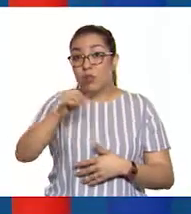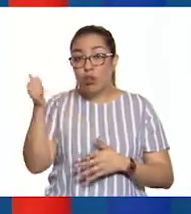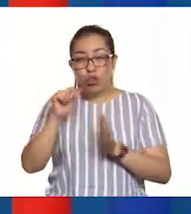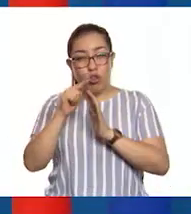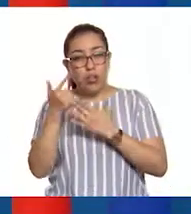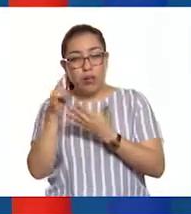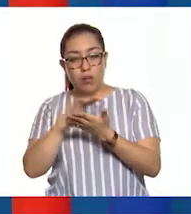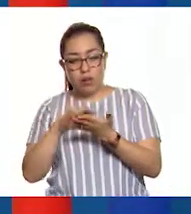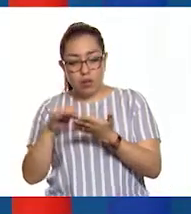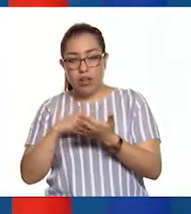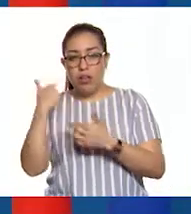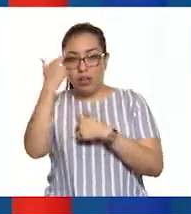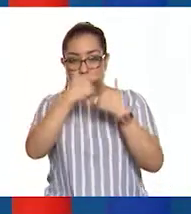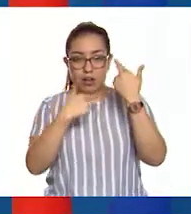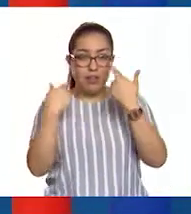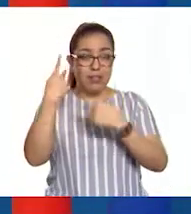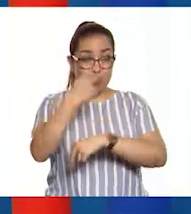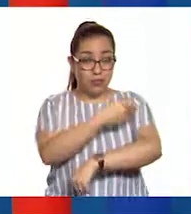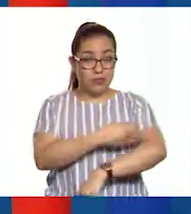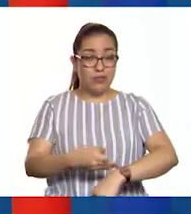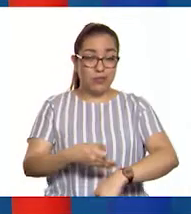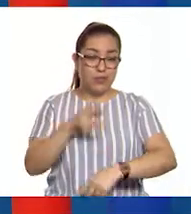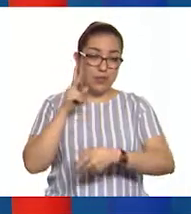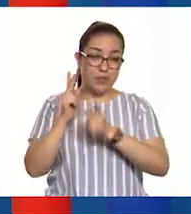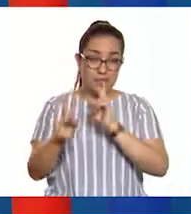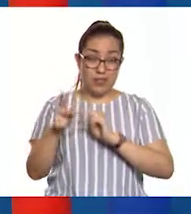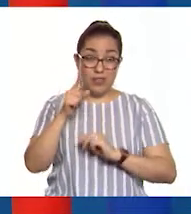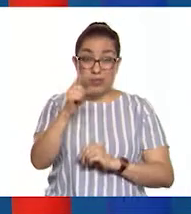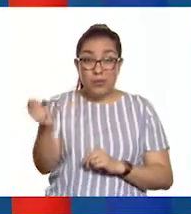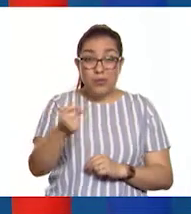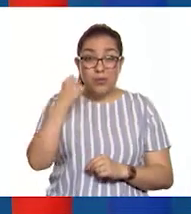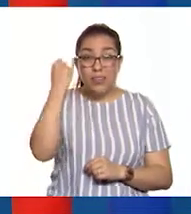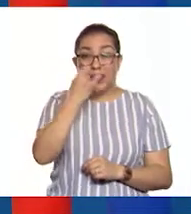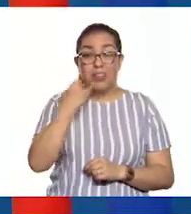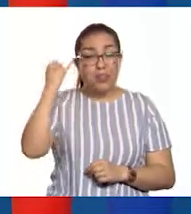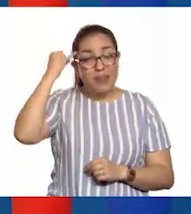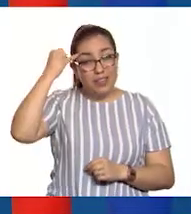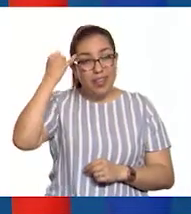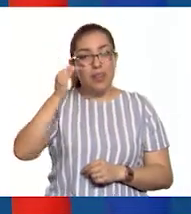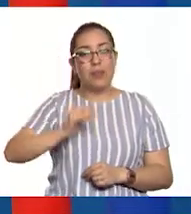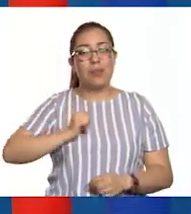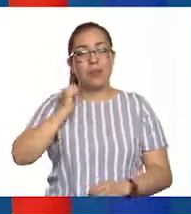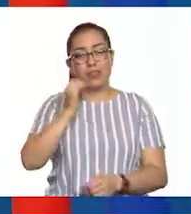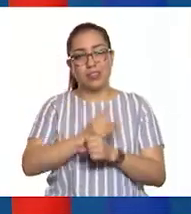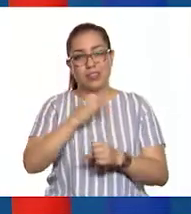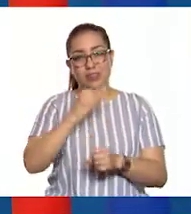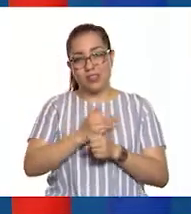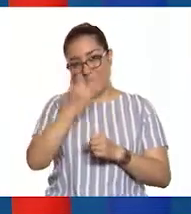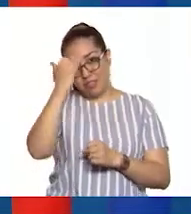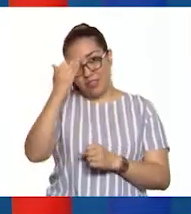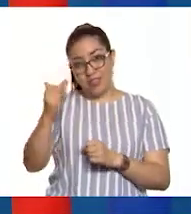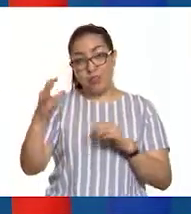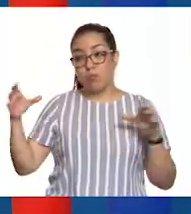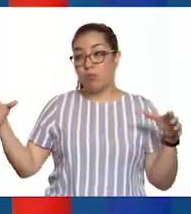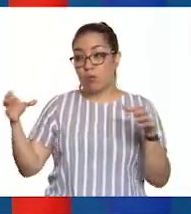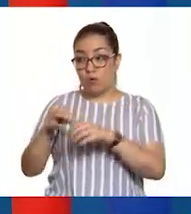comenta el tema de hoy con tu familia. Si tienes la fortuna de hablar una lengua indígena, aprovecha también este momento para practicarla y platica con